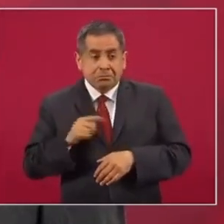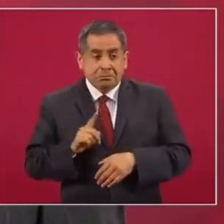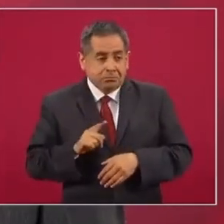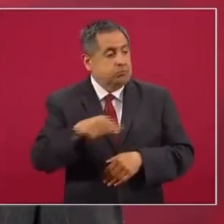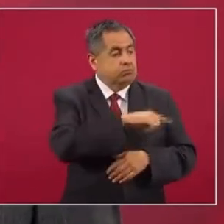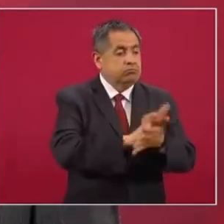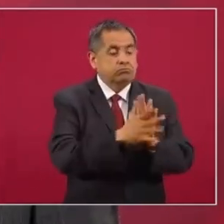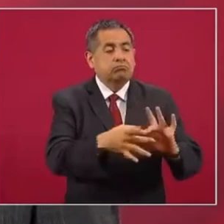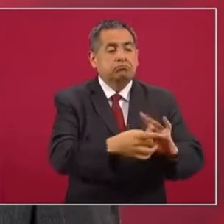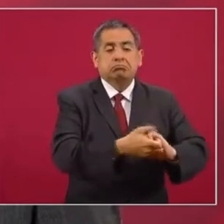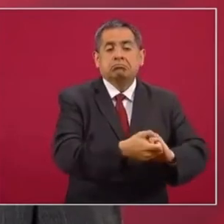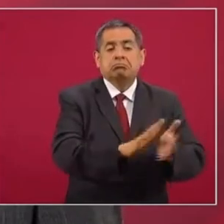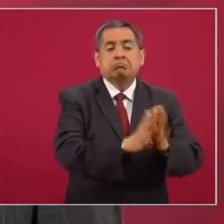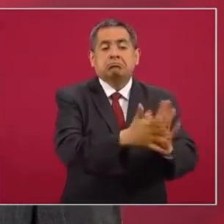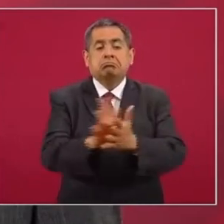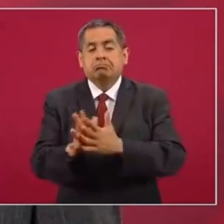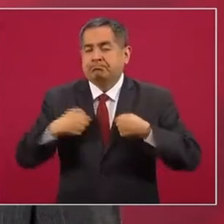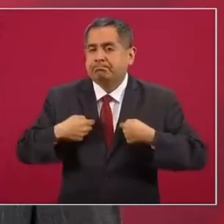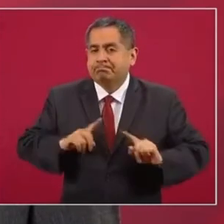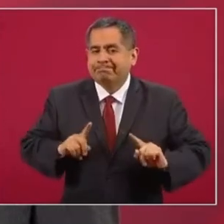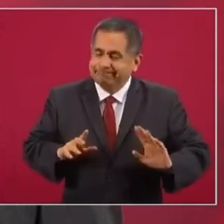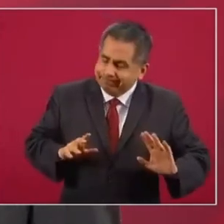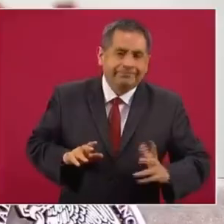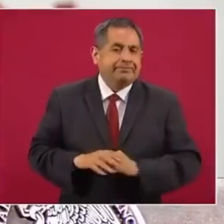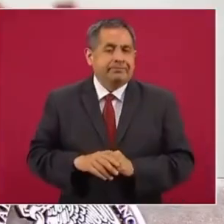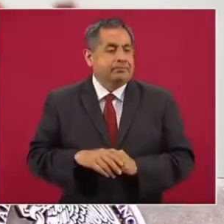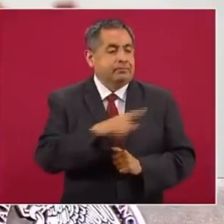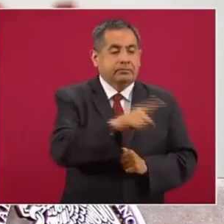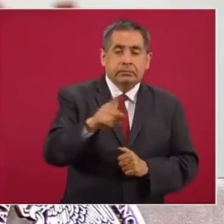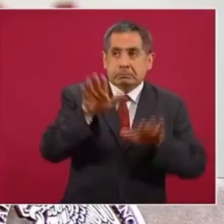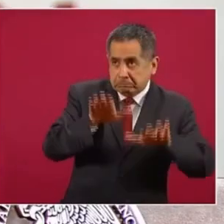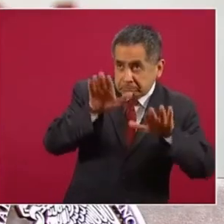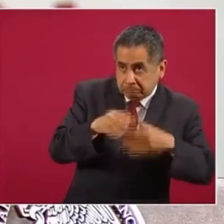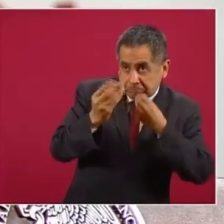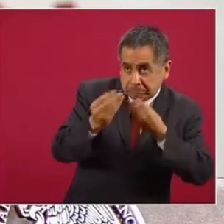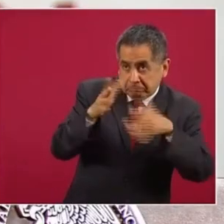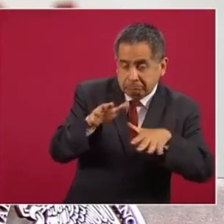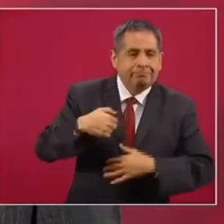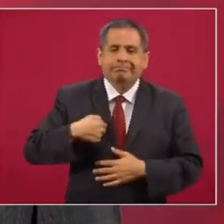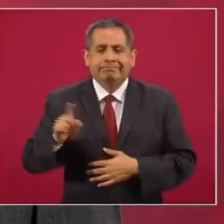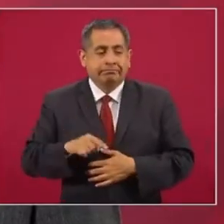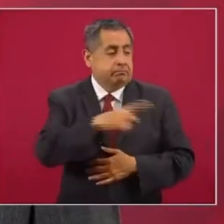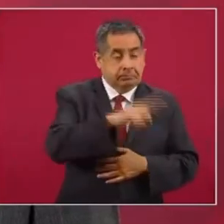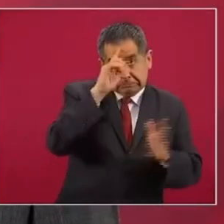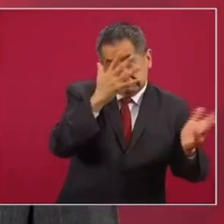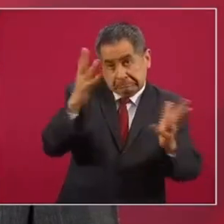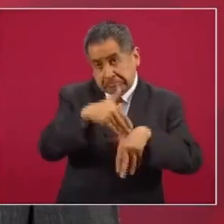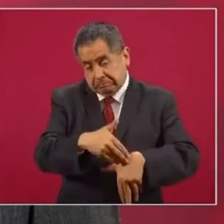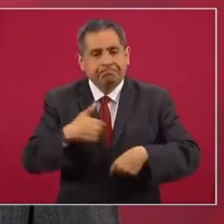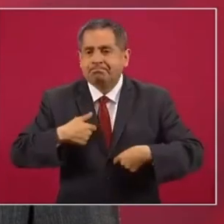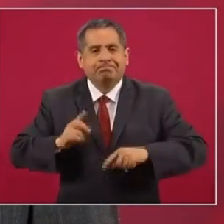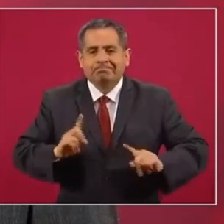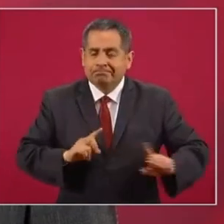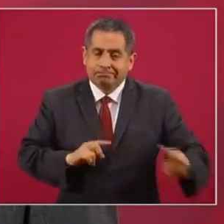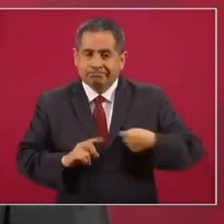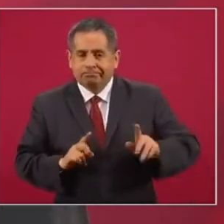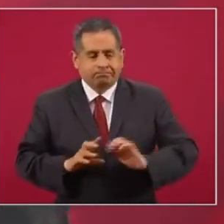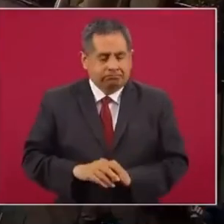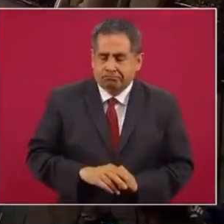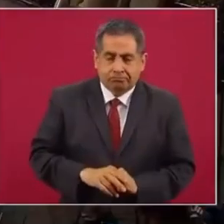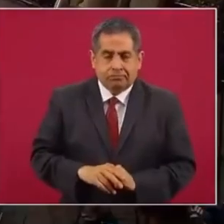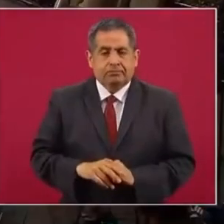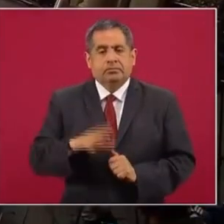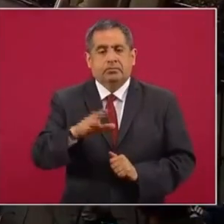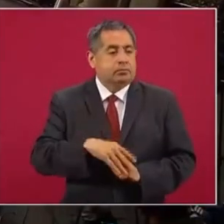con todos han entendido muy bien. A todos les han quemado incienso, les han aplaudido. Y han